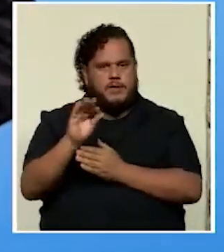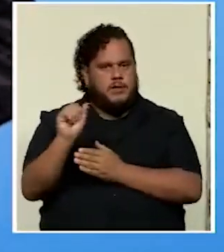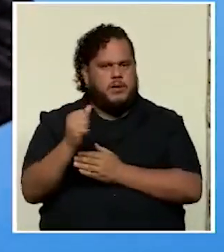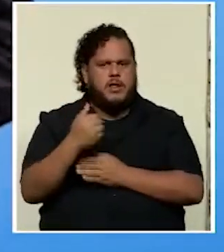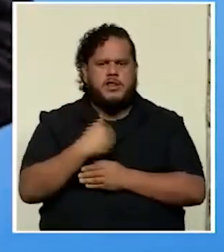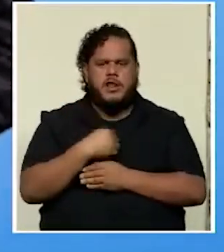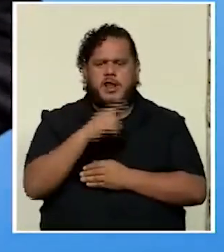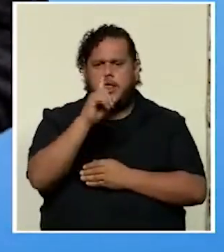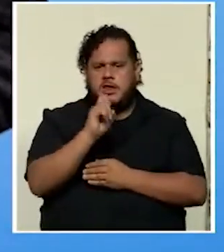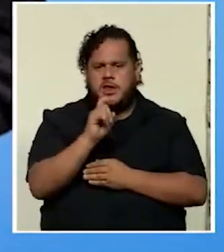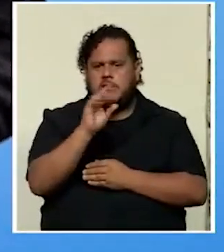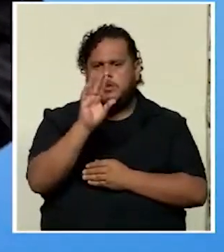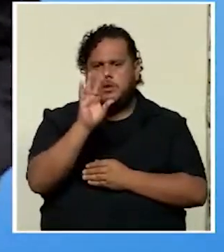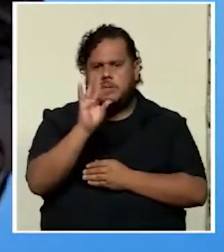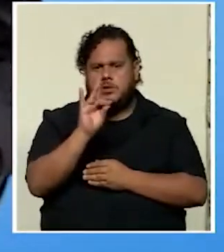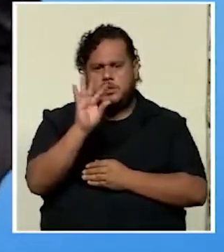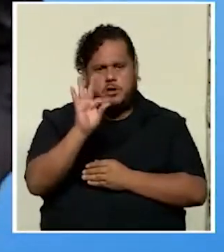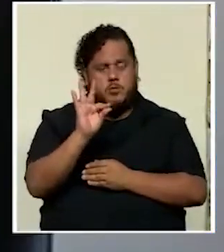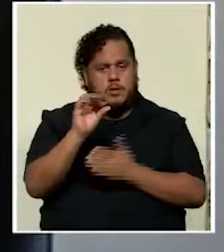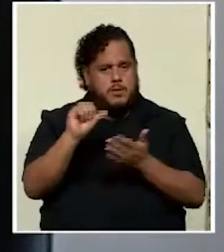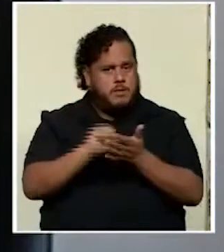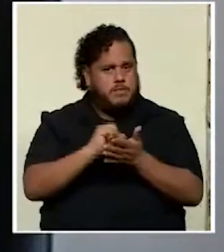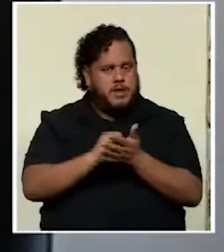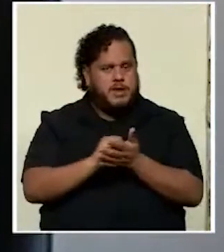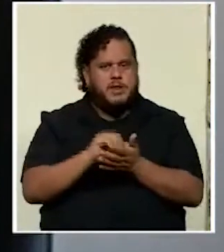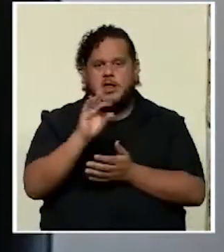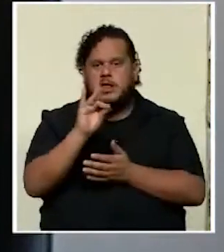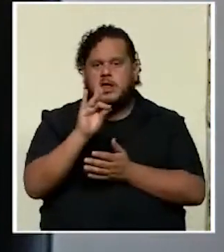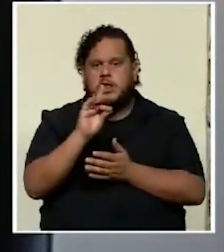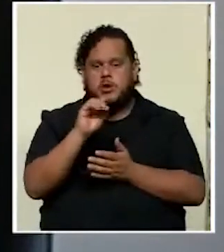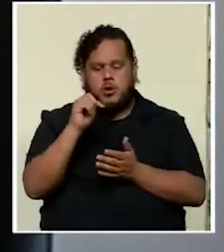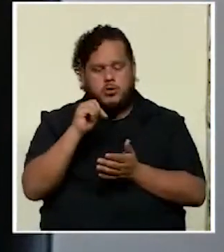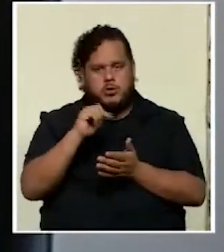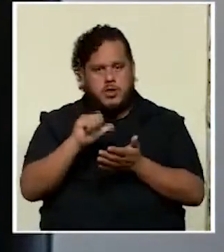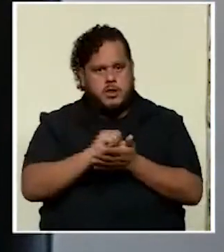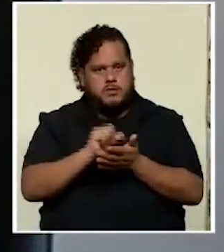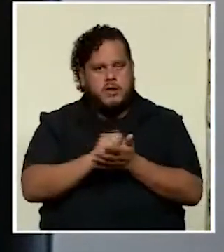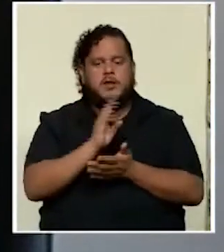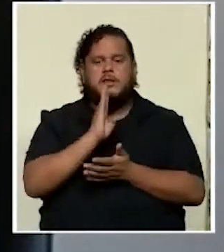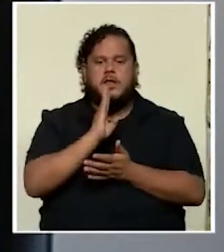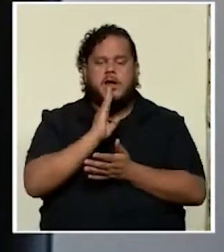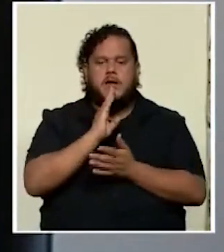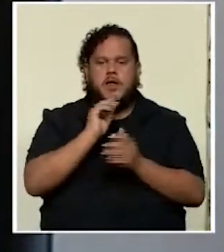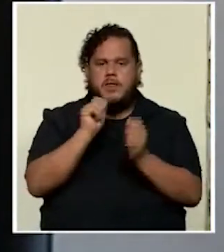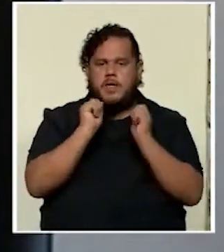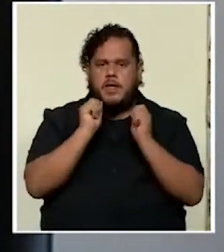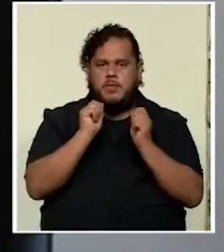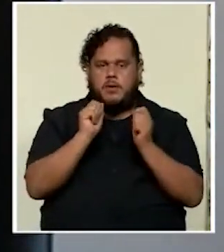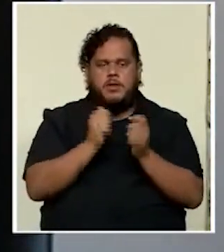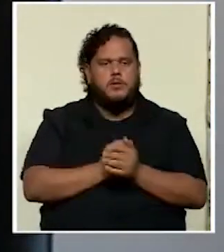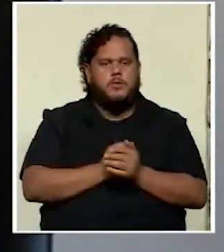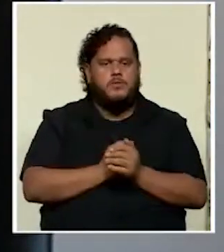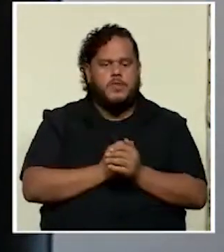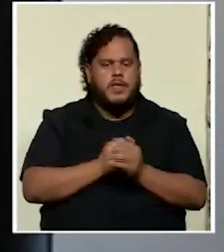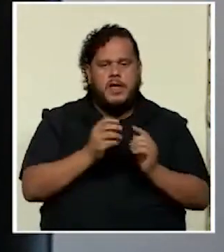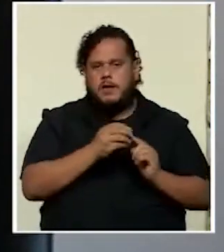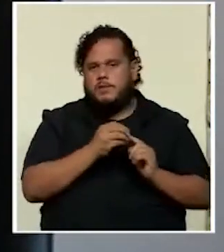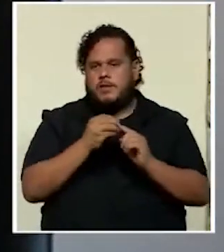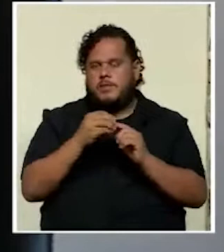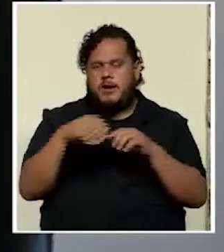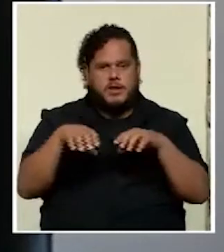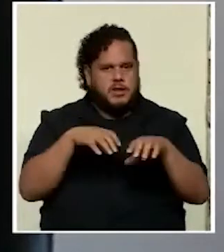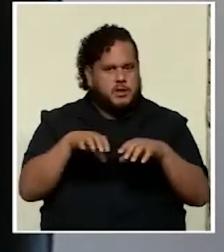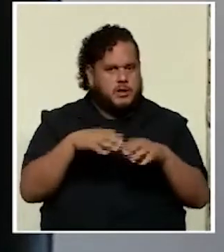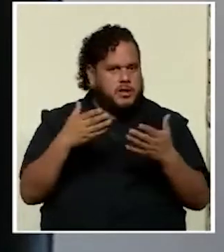189 páginas y en 8 de ellas se habla de educación las principales acciones